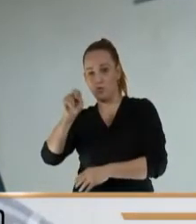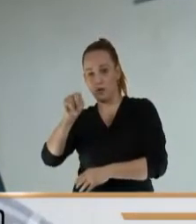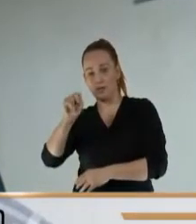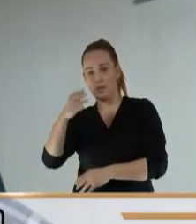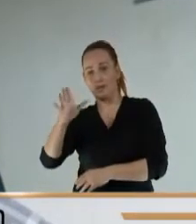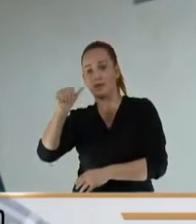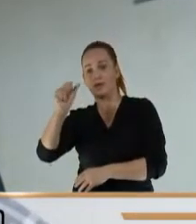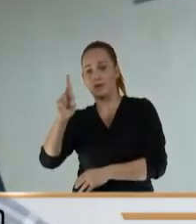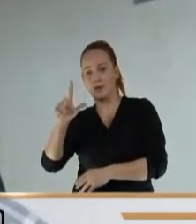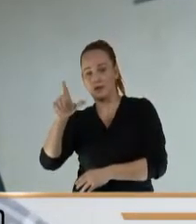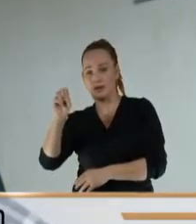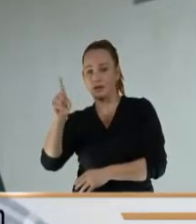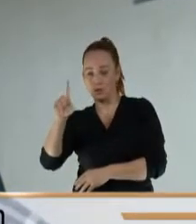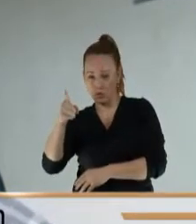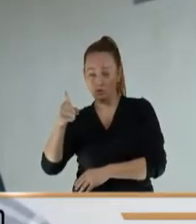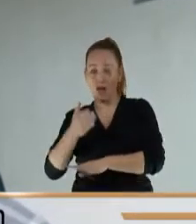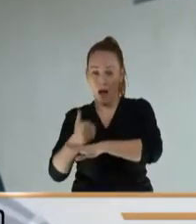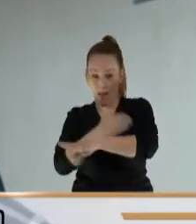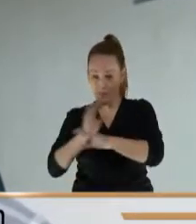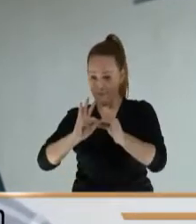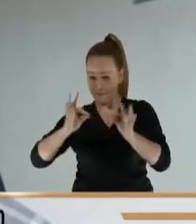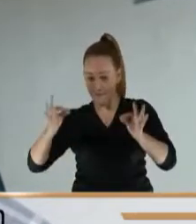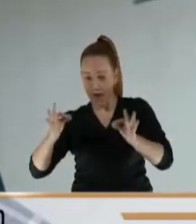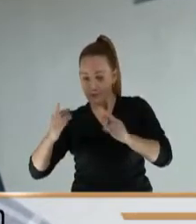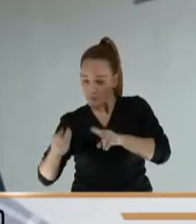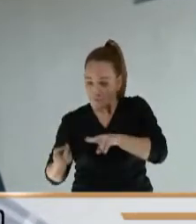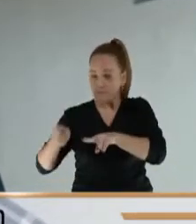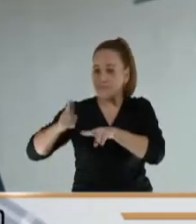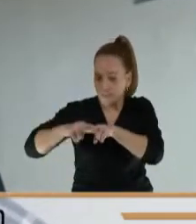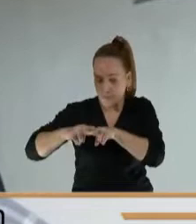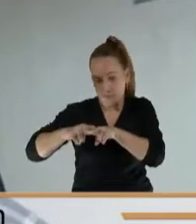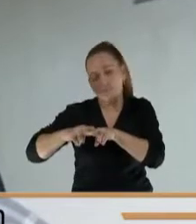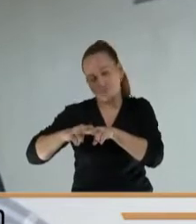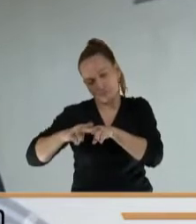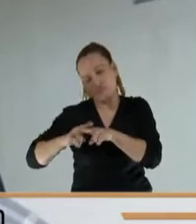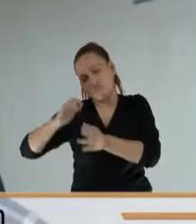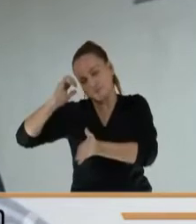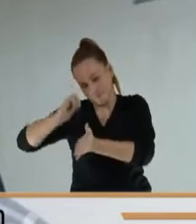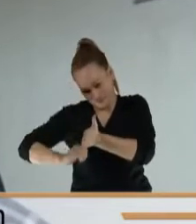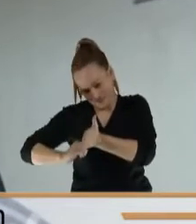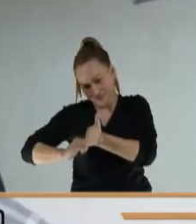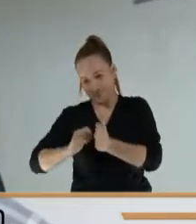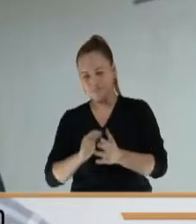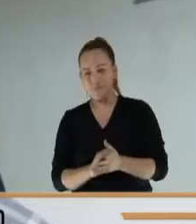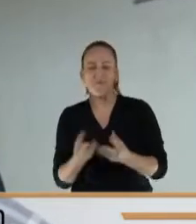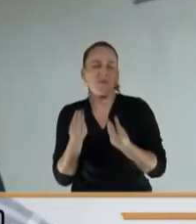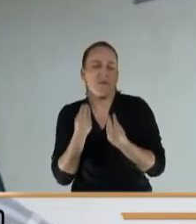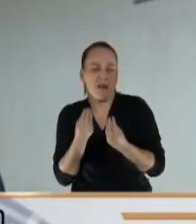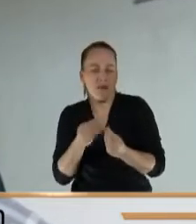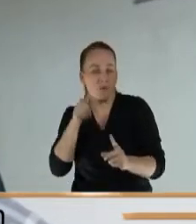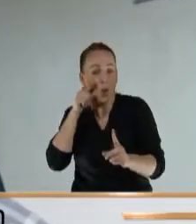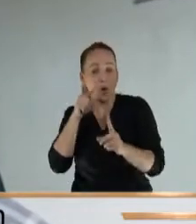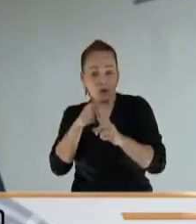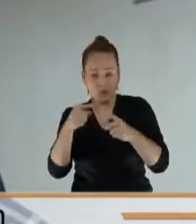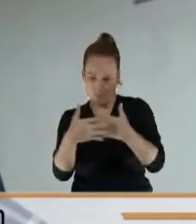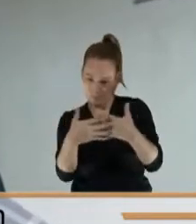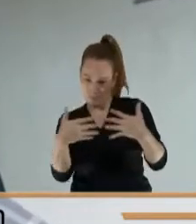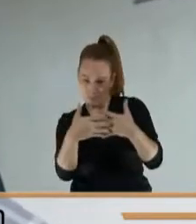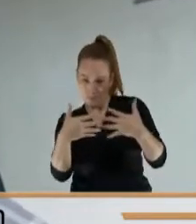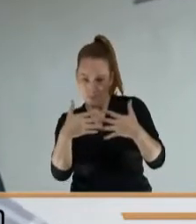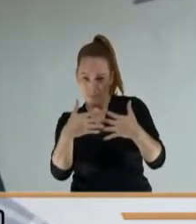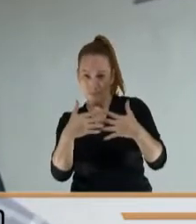esa proposición que se aprobó en el Senado coincido, por supuesto, para que solamente quede en el tema de